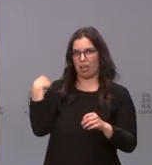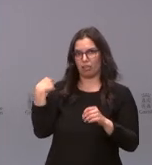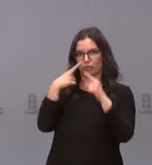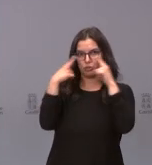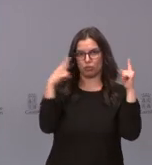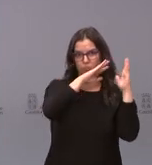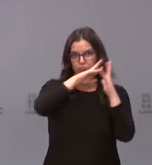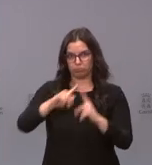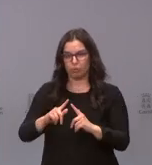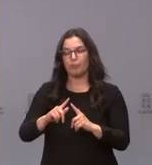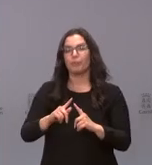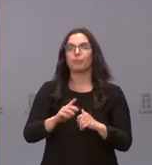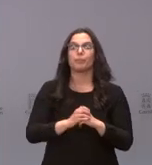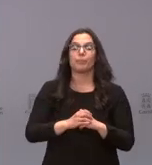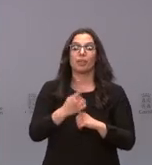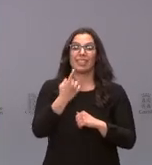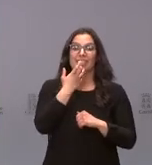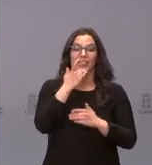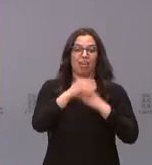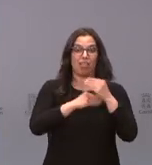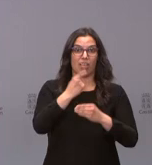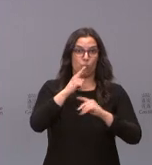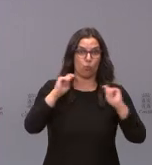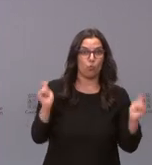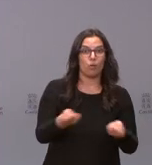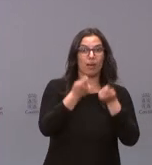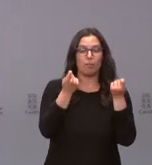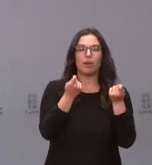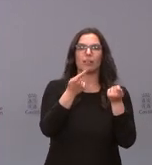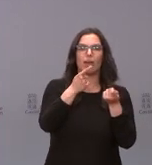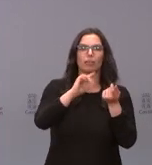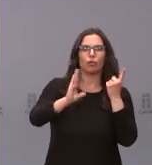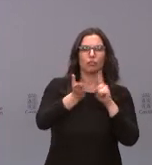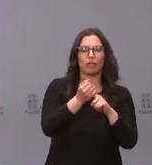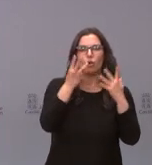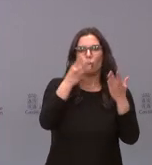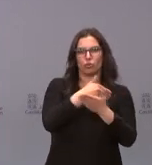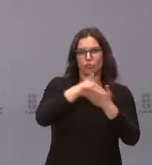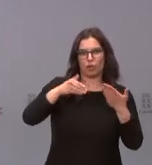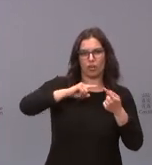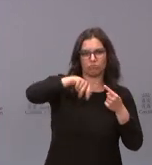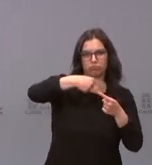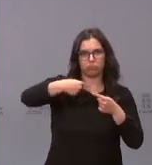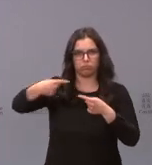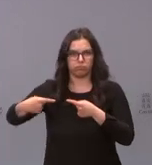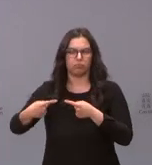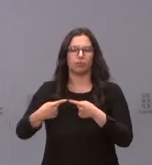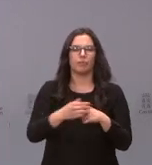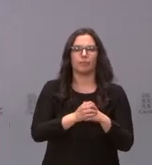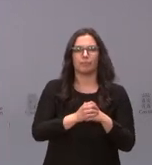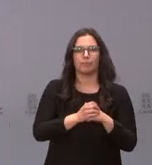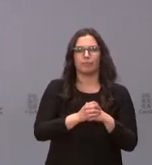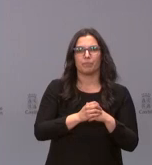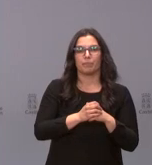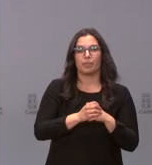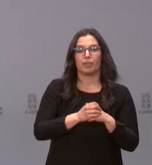por cada una de las campañas informativas de publicidad institucional se han conseguido más de 8 millones de impactos, 8.100.000 impactos, que cada